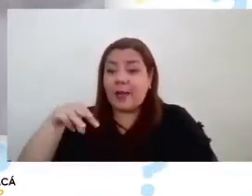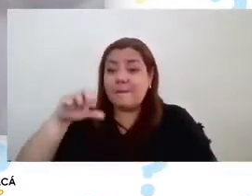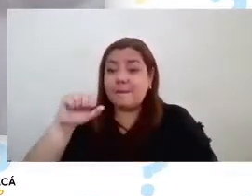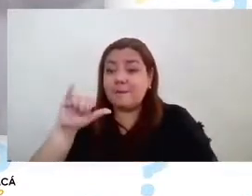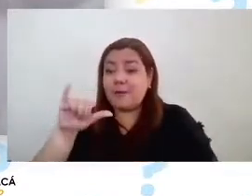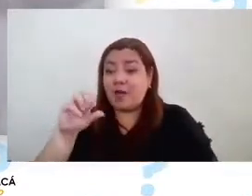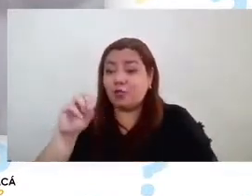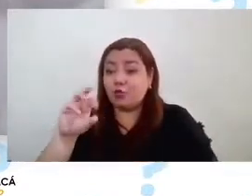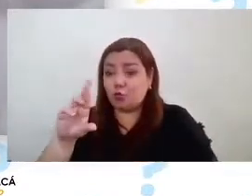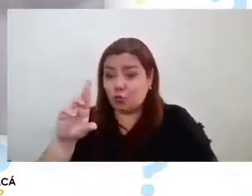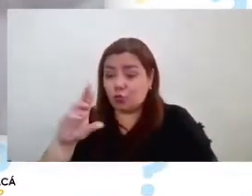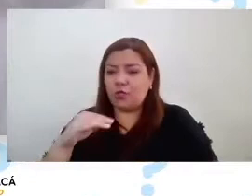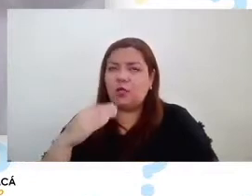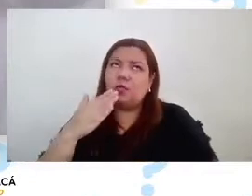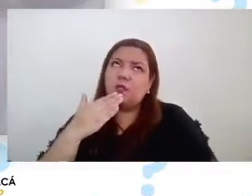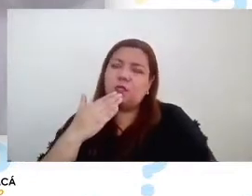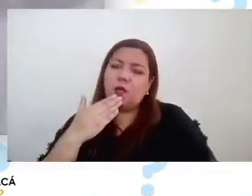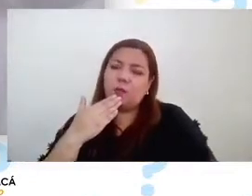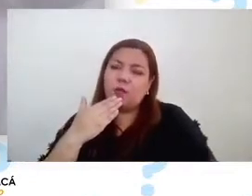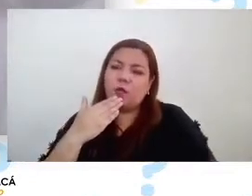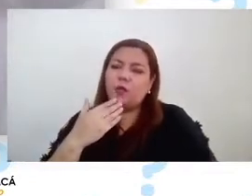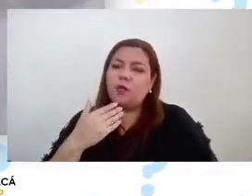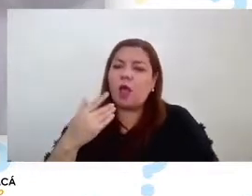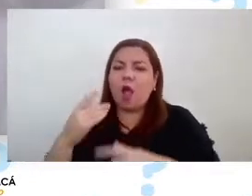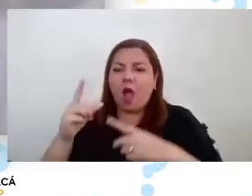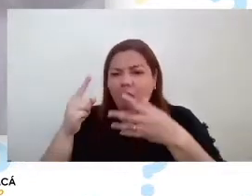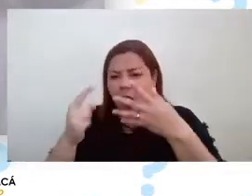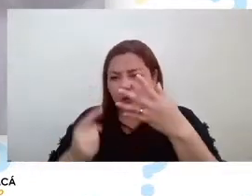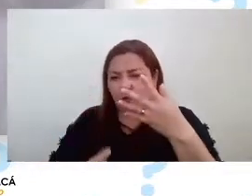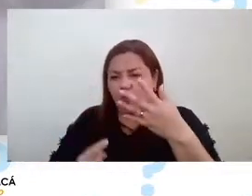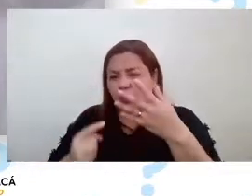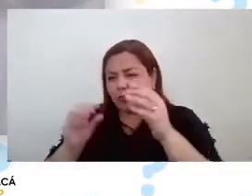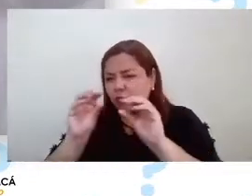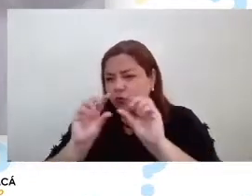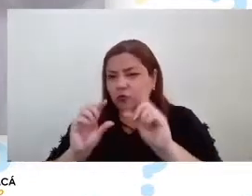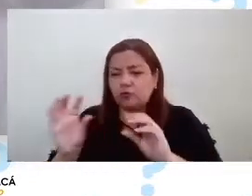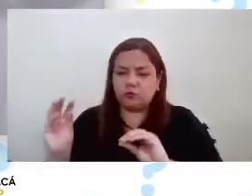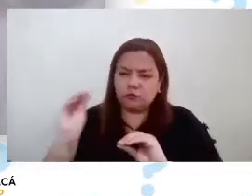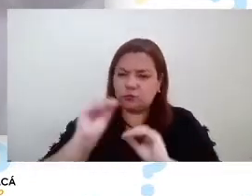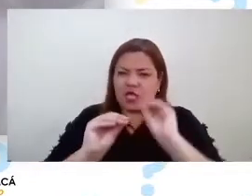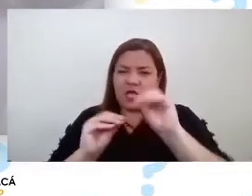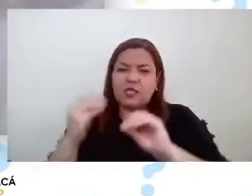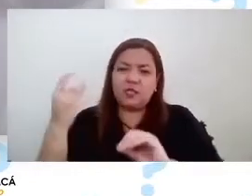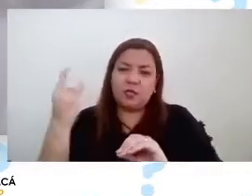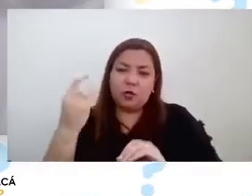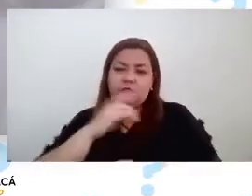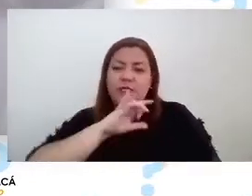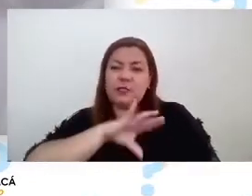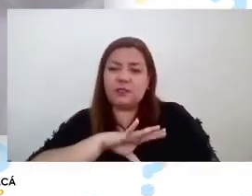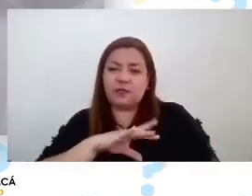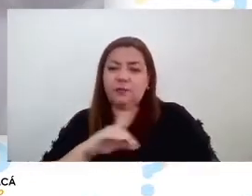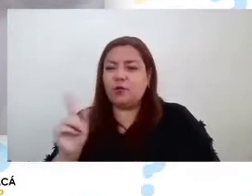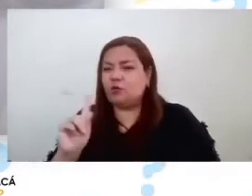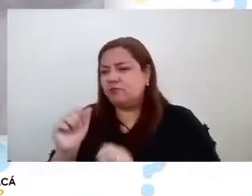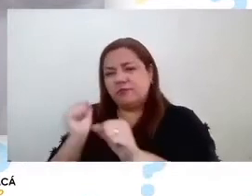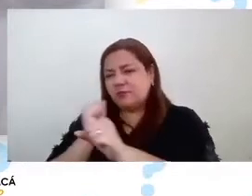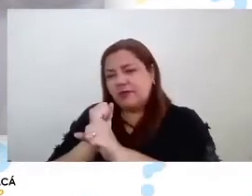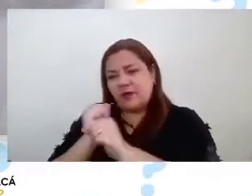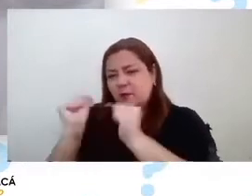y además tenemos unos instrumentos de la universidad de Chile pero no trabajamos con ellos